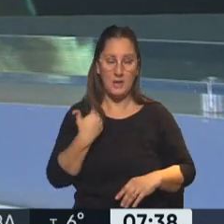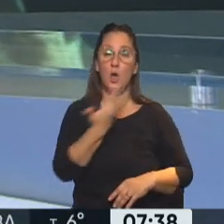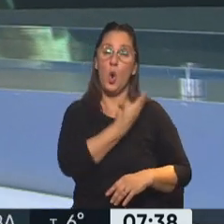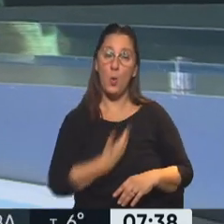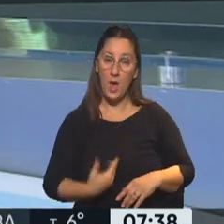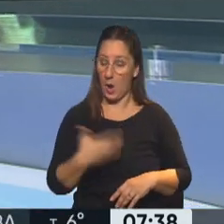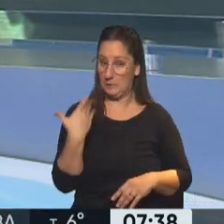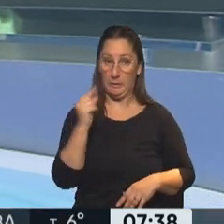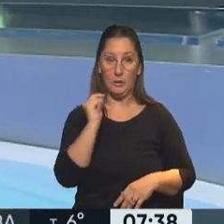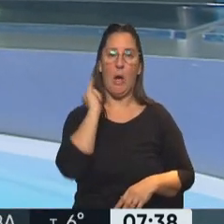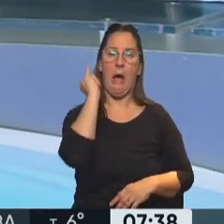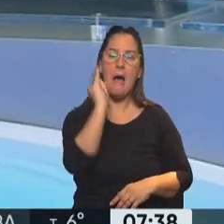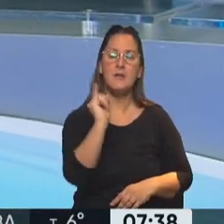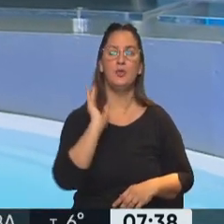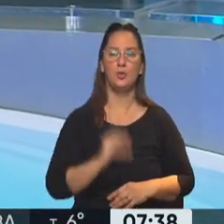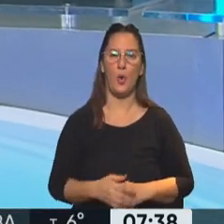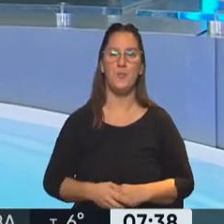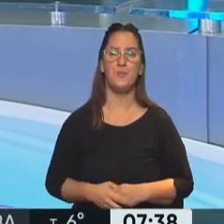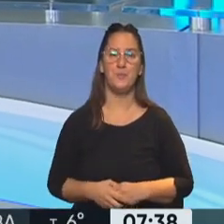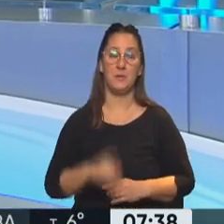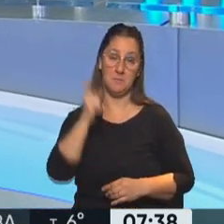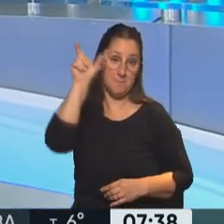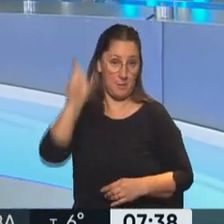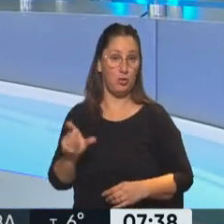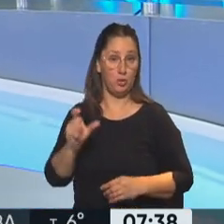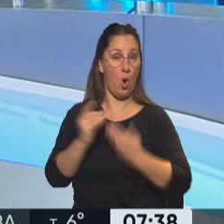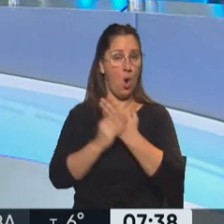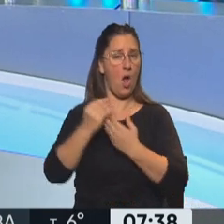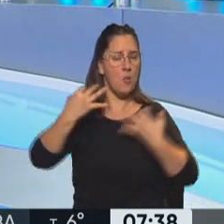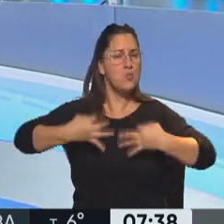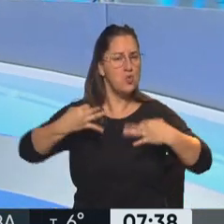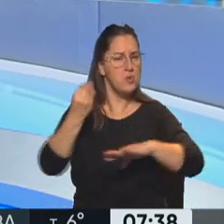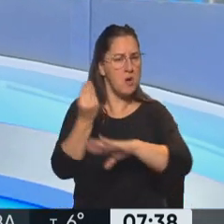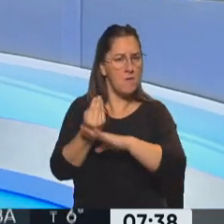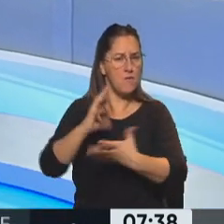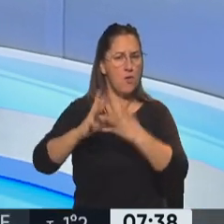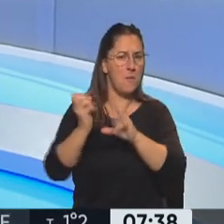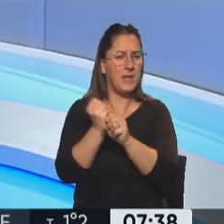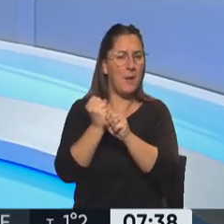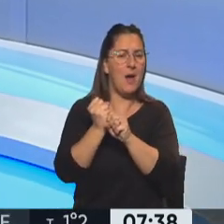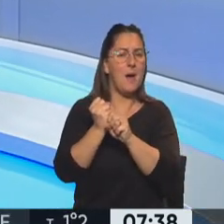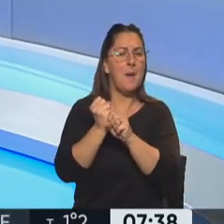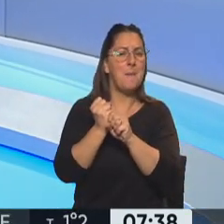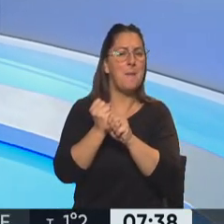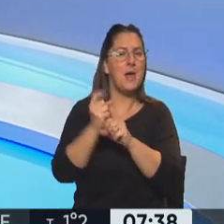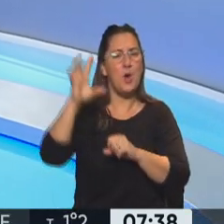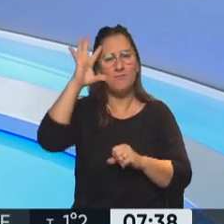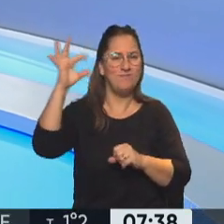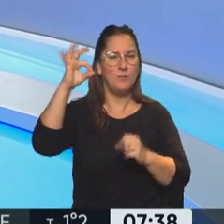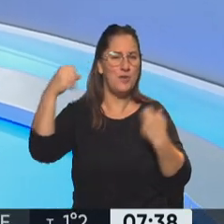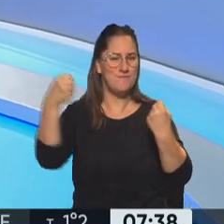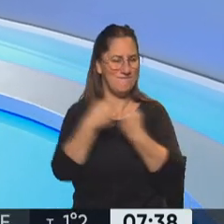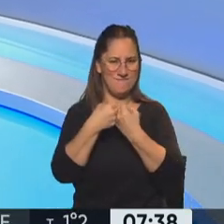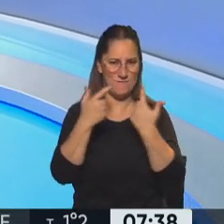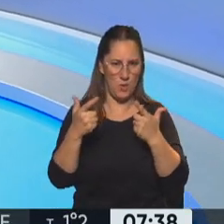señalar que, bueno, si bien ha sido un funcionario noble dentro de su gestión, no compartía esos cuestionamientos. Por eso ya